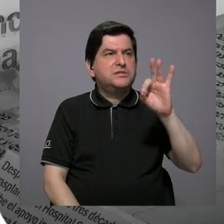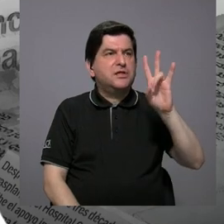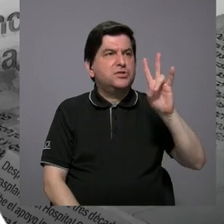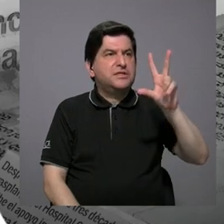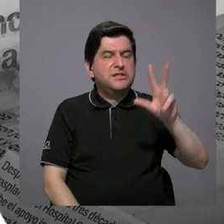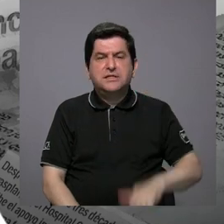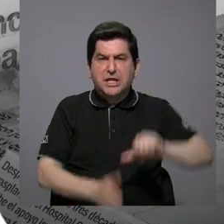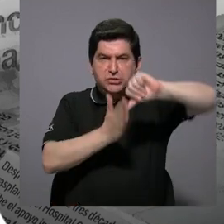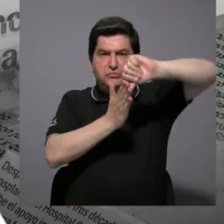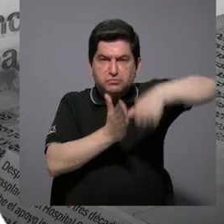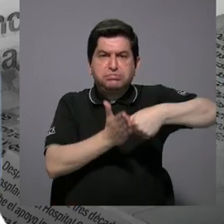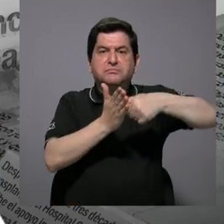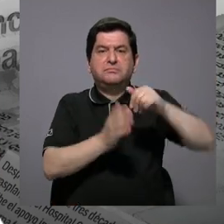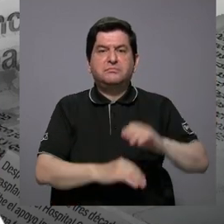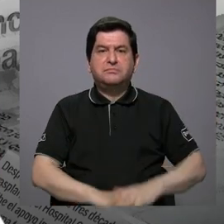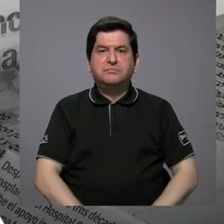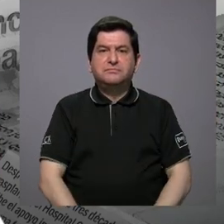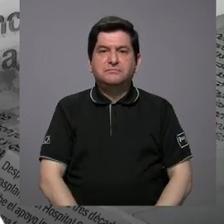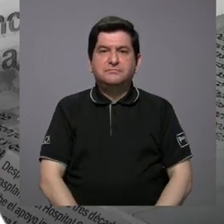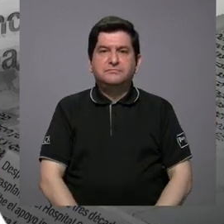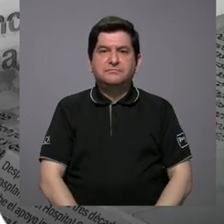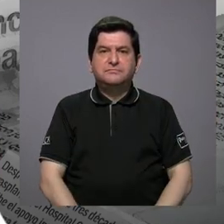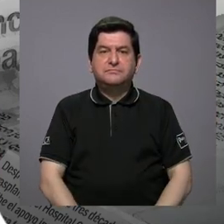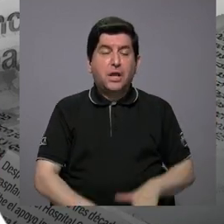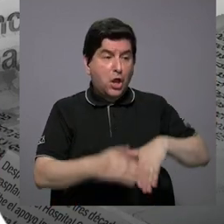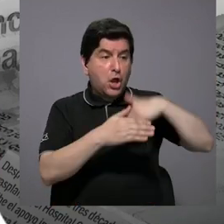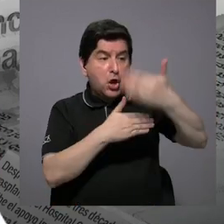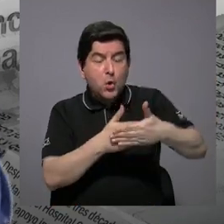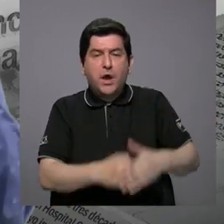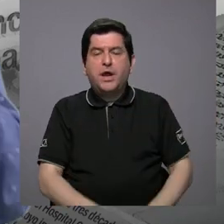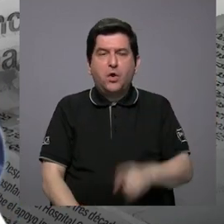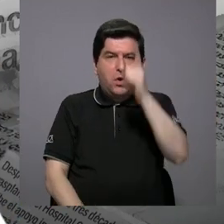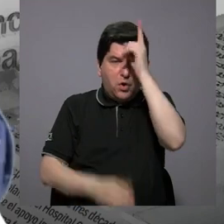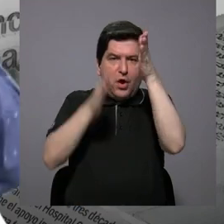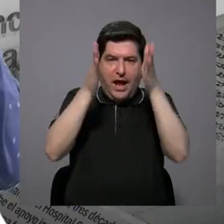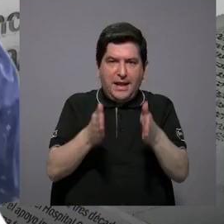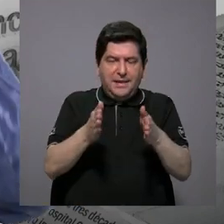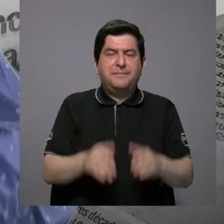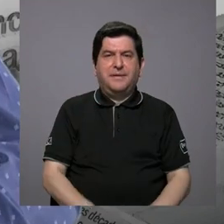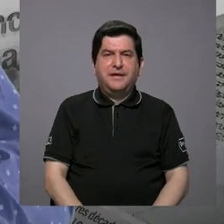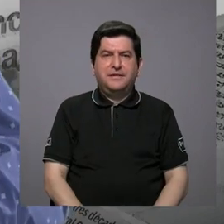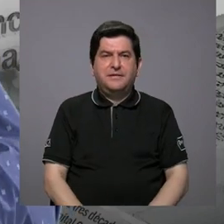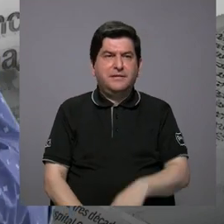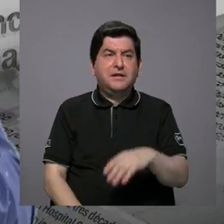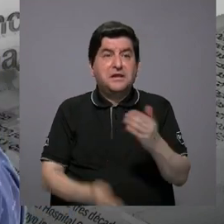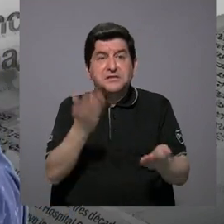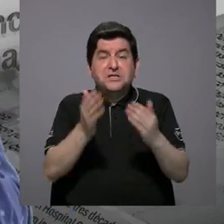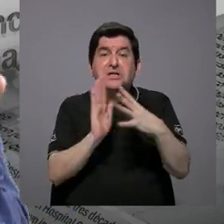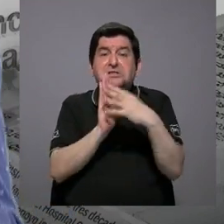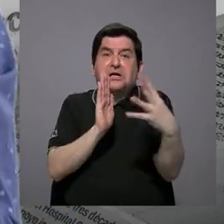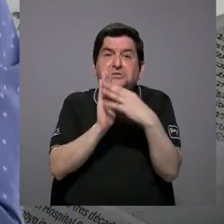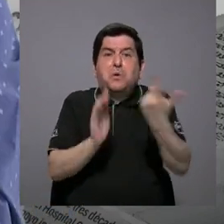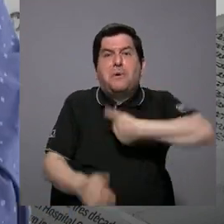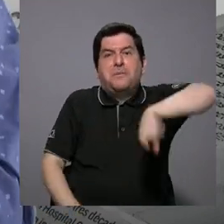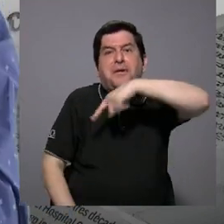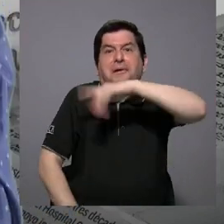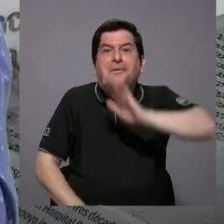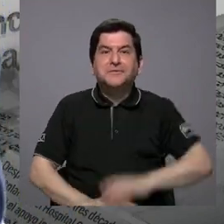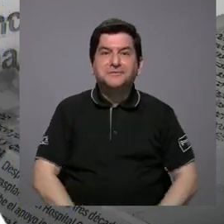se reforzó. Ya después vinieron los alemanes y también, no sé, seguro nos copiaron, ¿verdad?